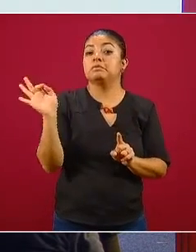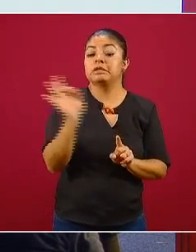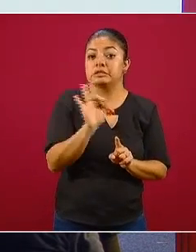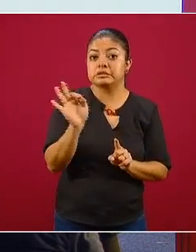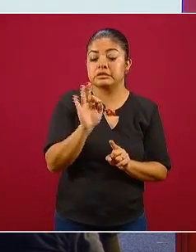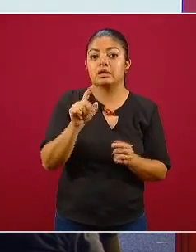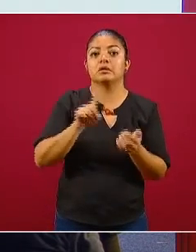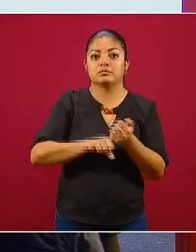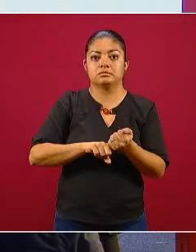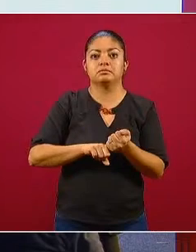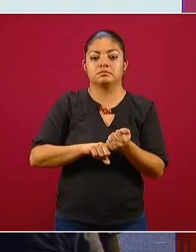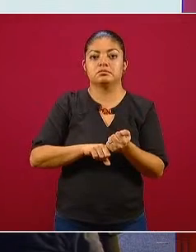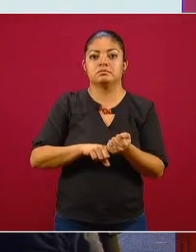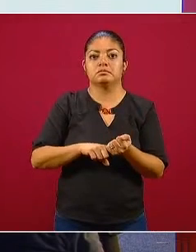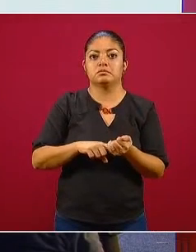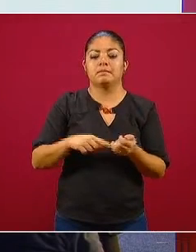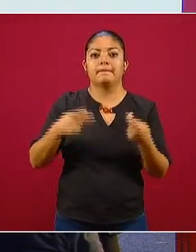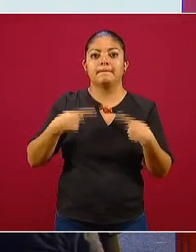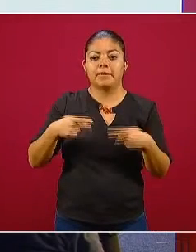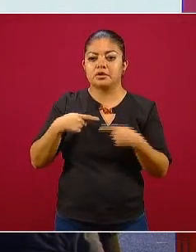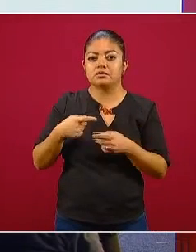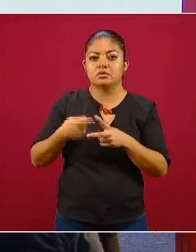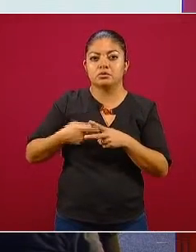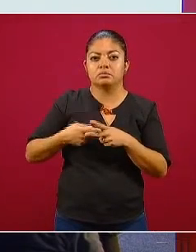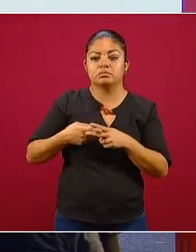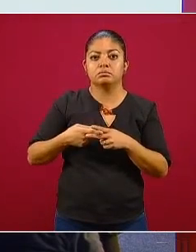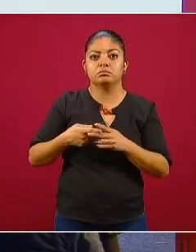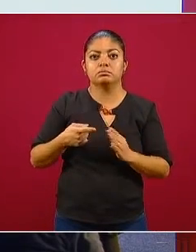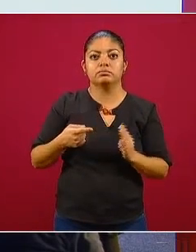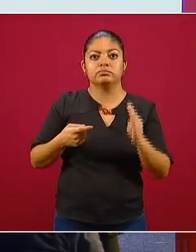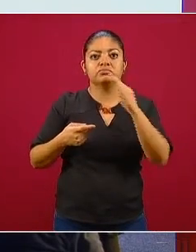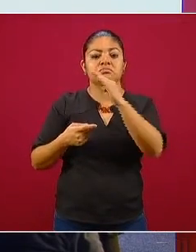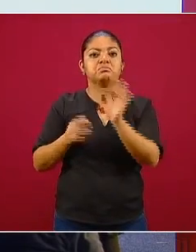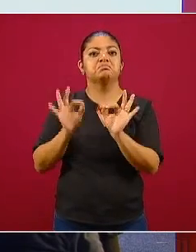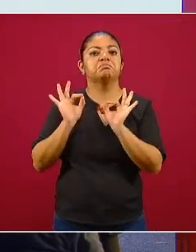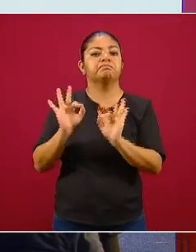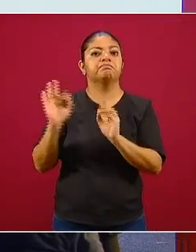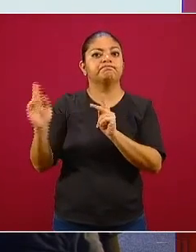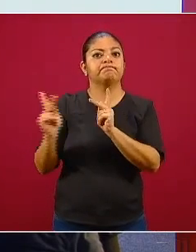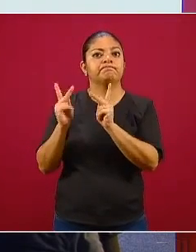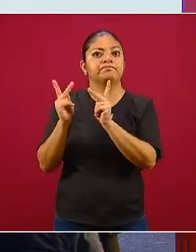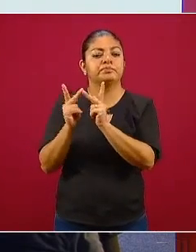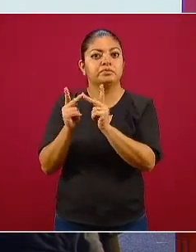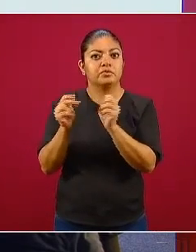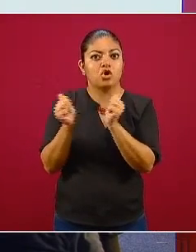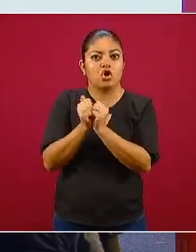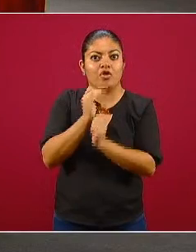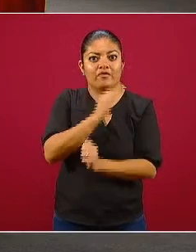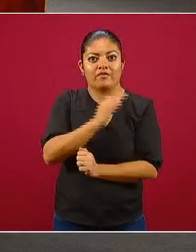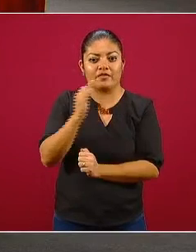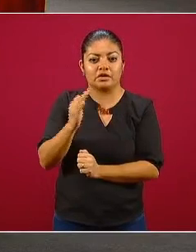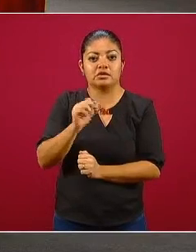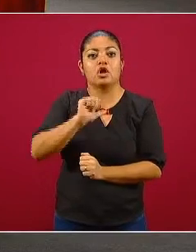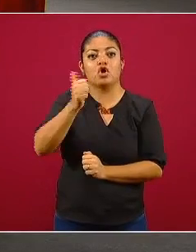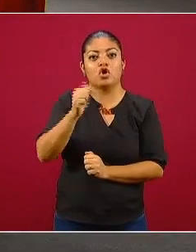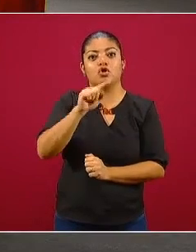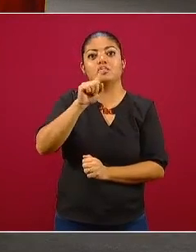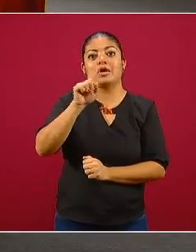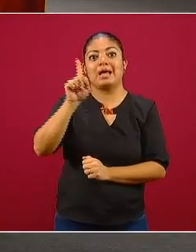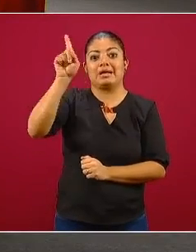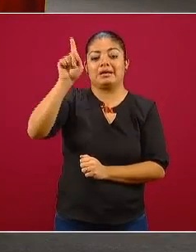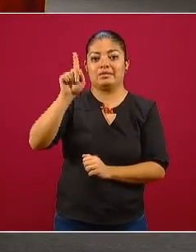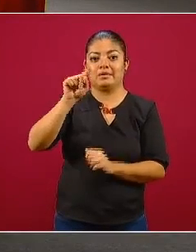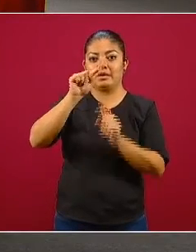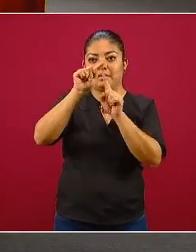alcancen ese tamaño de acuerdo a la fecha correspondiente y la línea punteada de hasta arriba